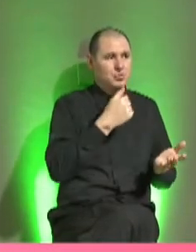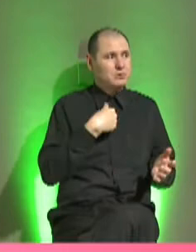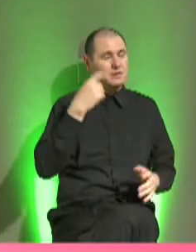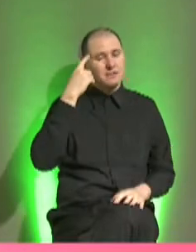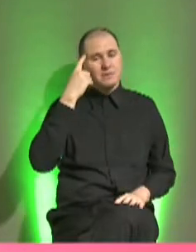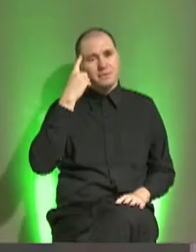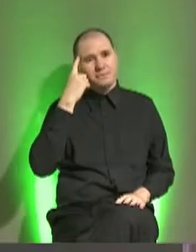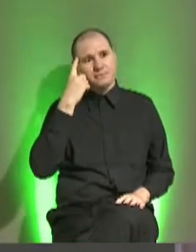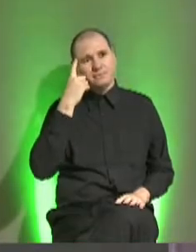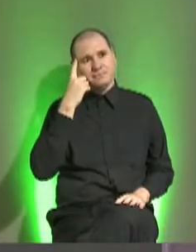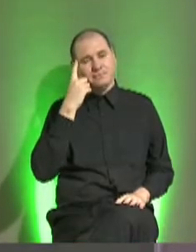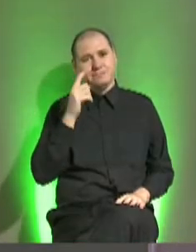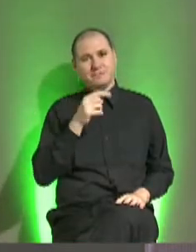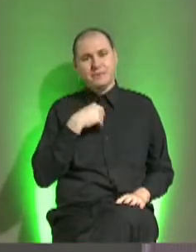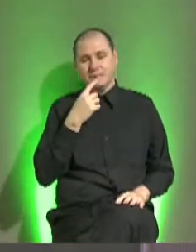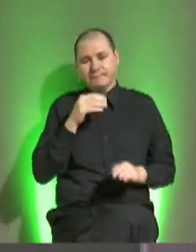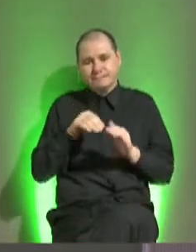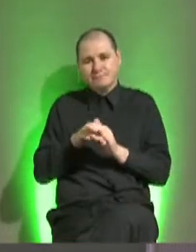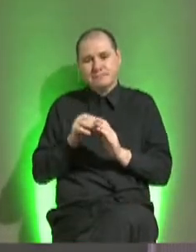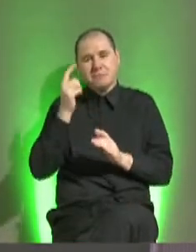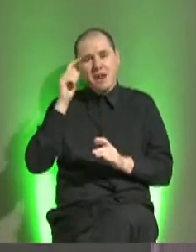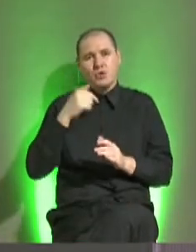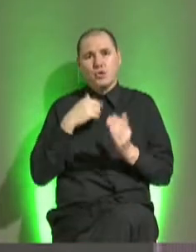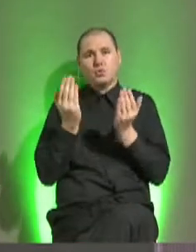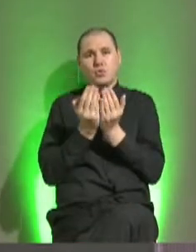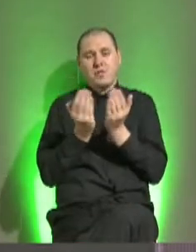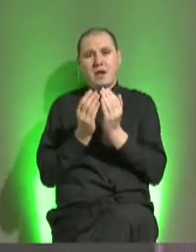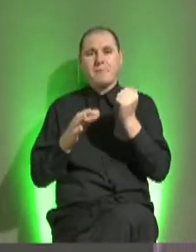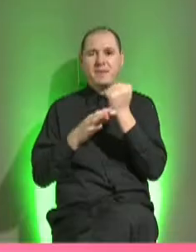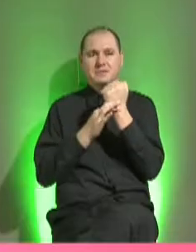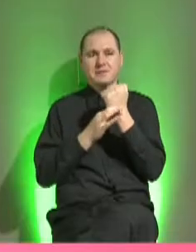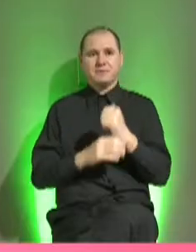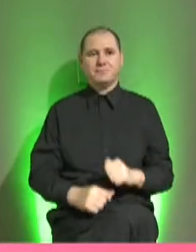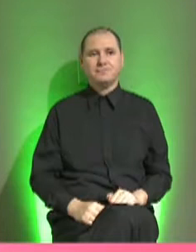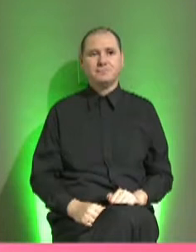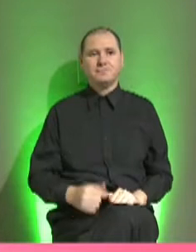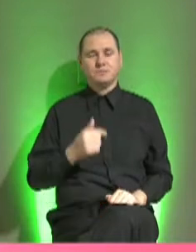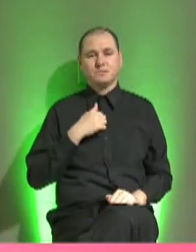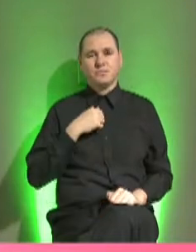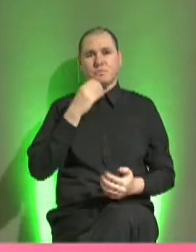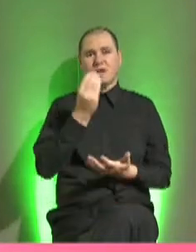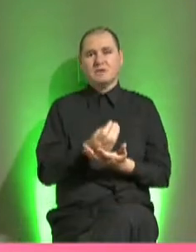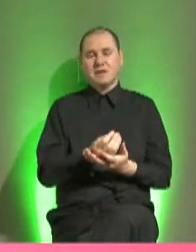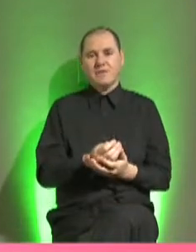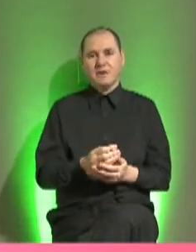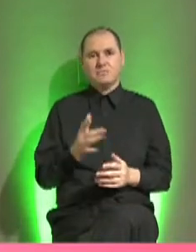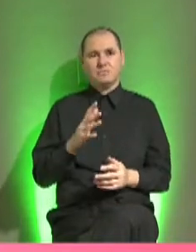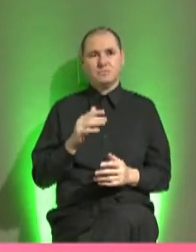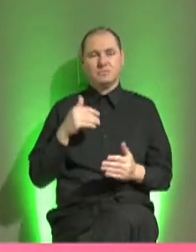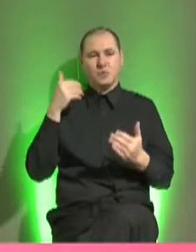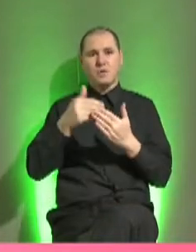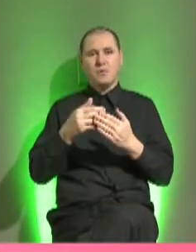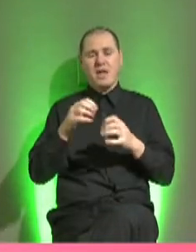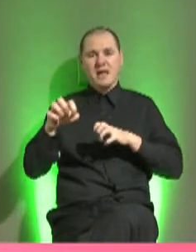yo tenía, pero no se imaginaba. Eso era para que yo estudie medicina. Cuando yo estaba ya en los últimos